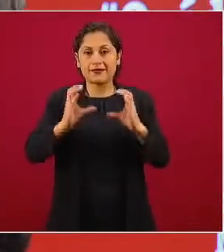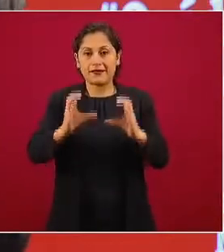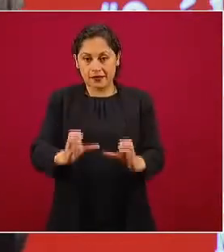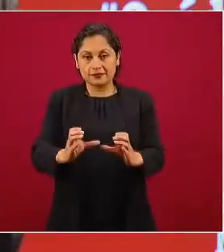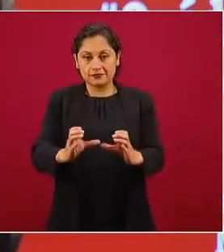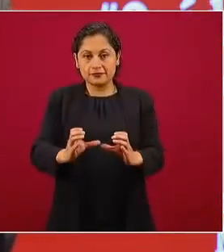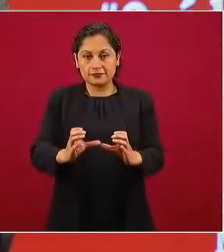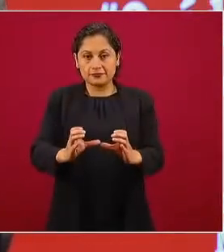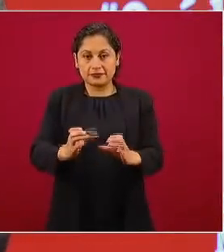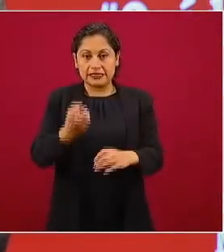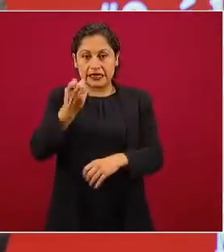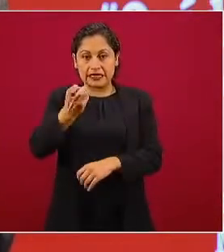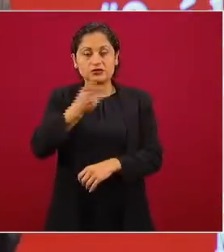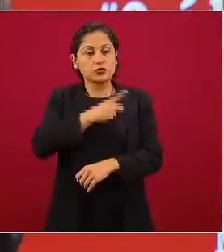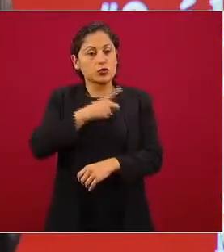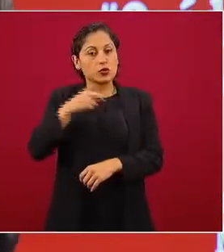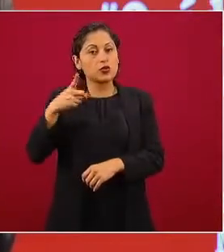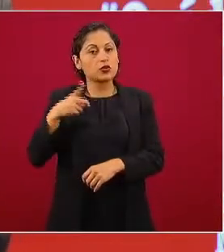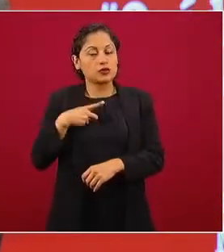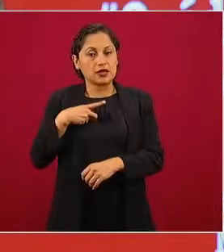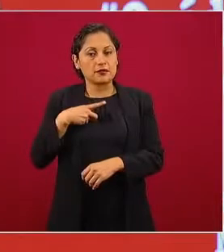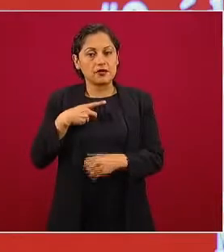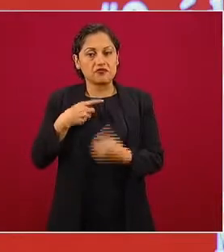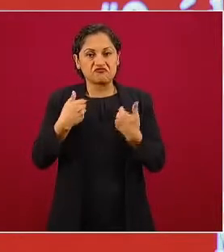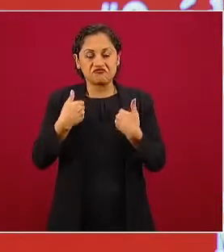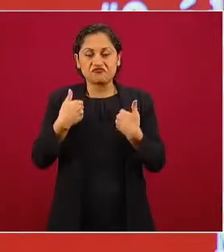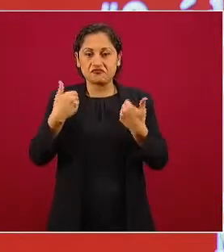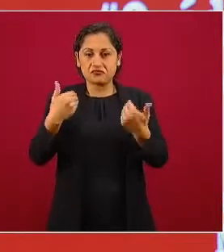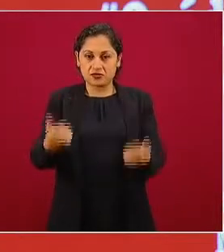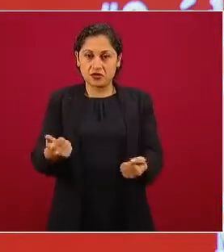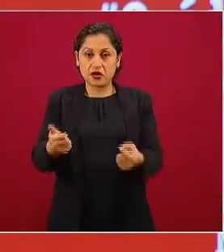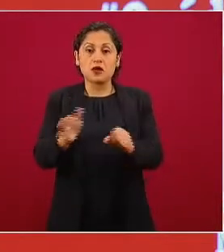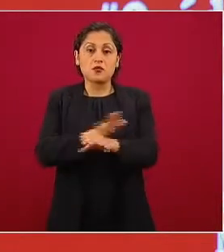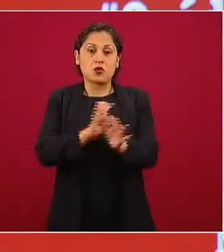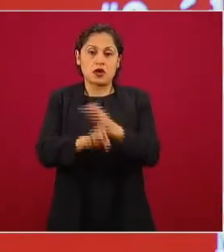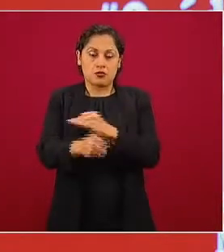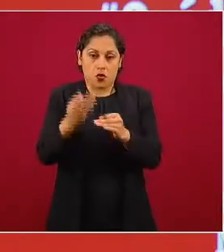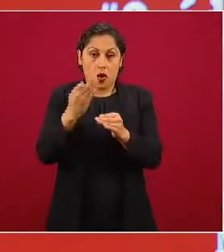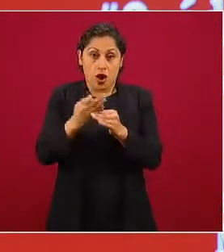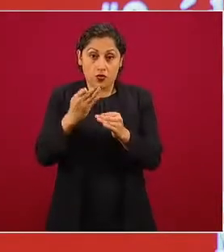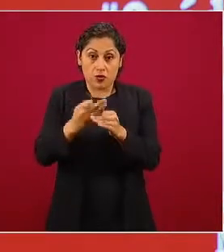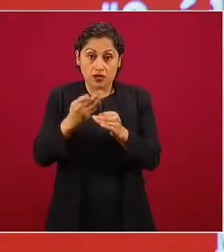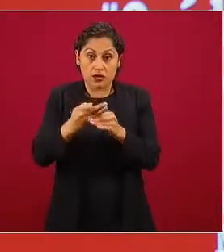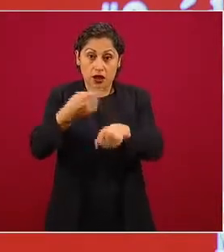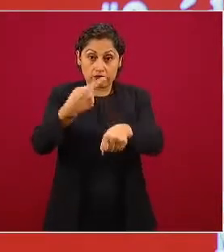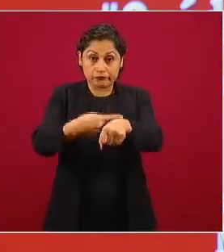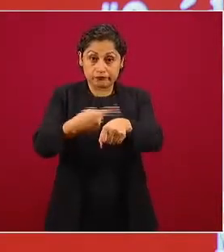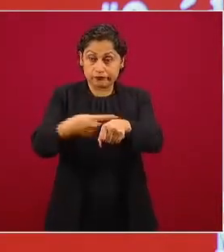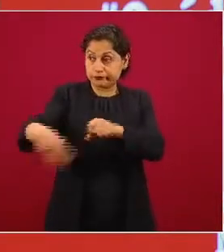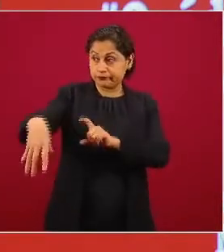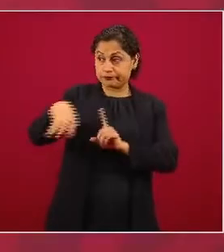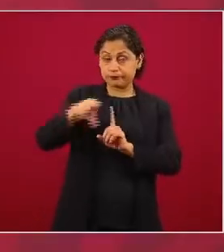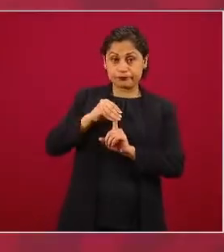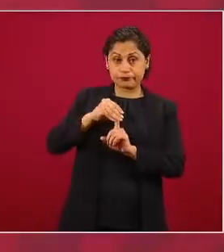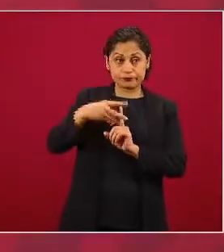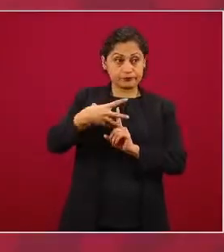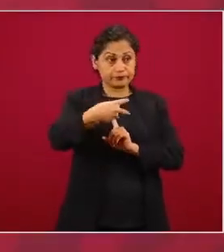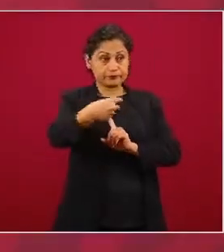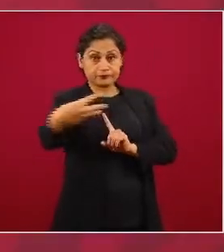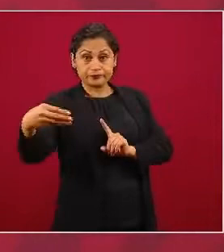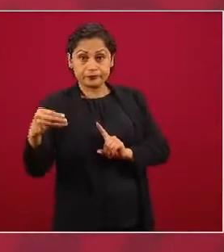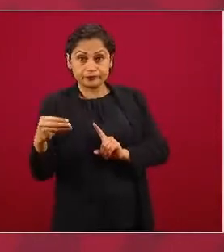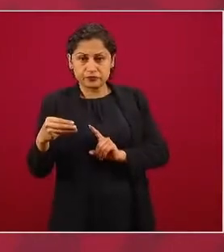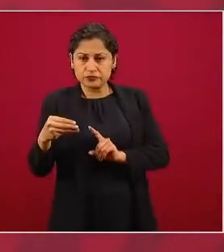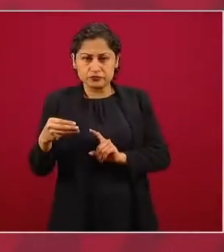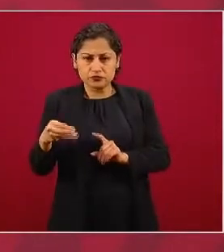mucho el no enfermarnos, en este caso de no contagiarnos de nuestra actitud, o